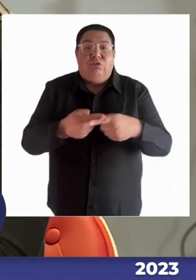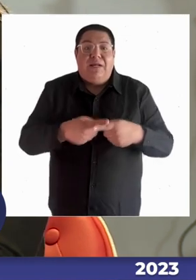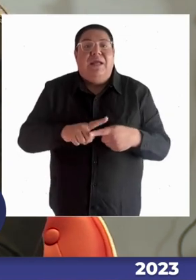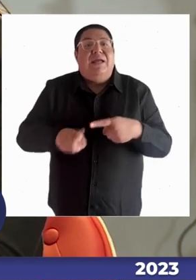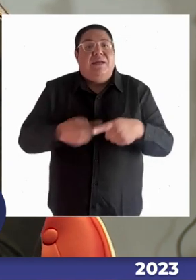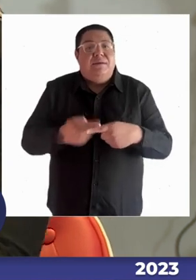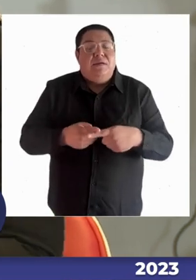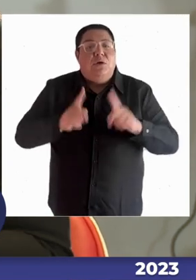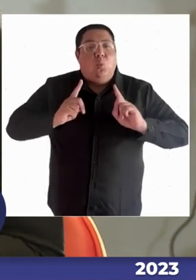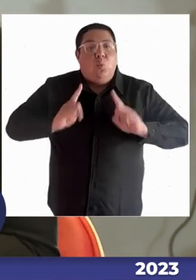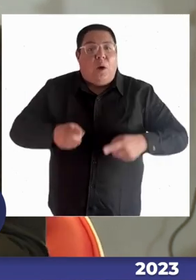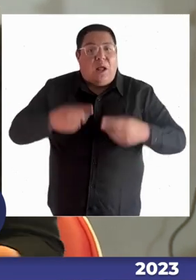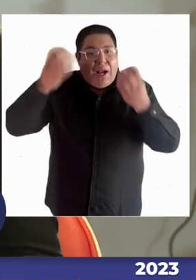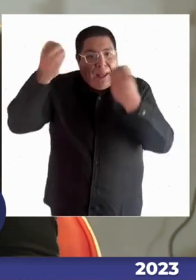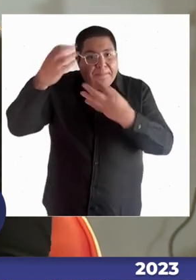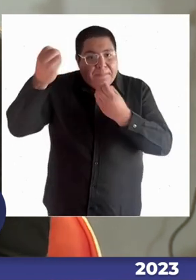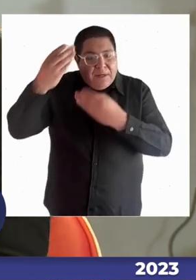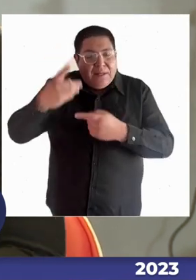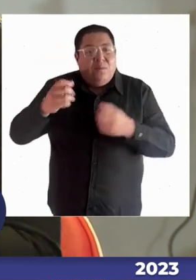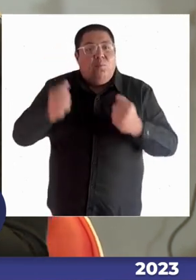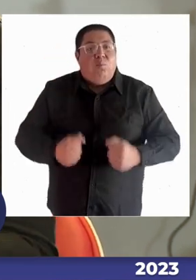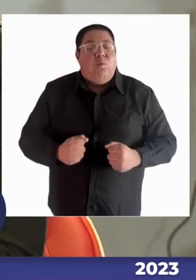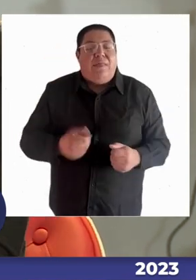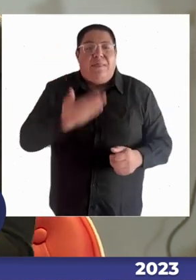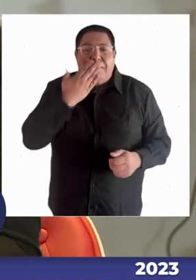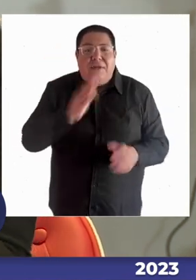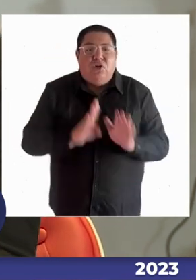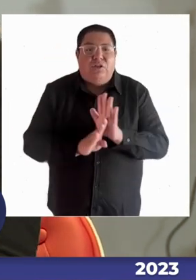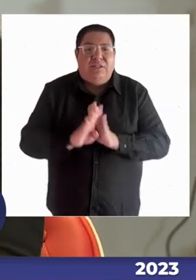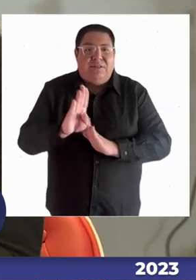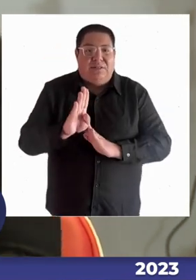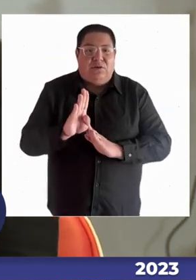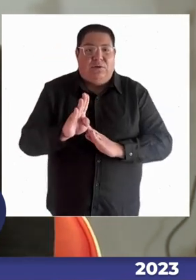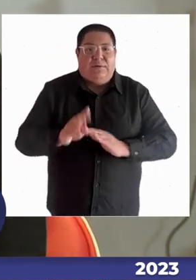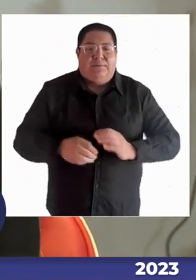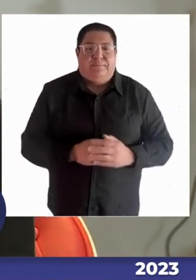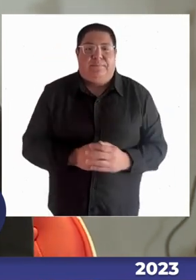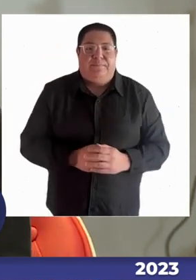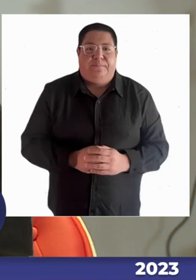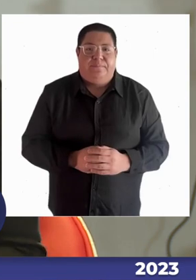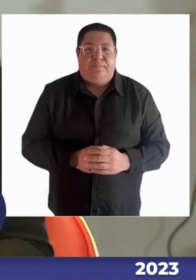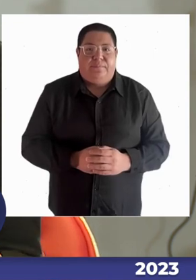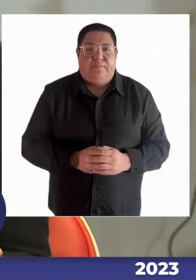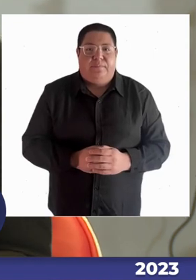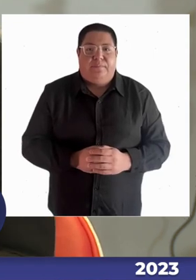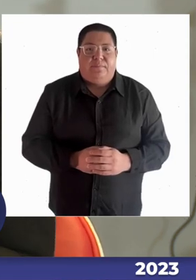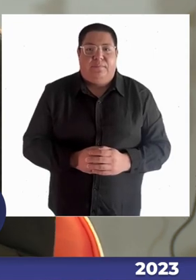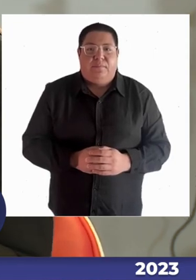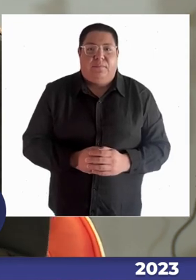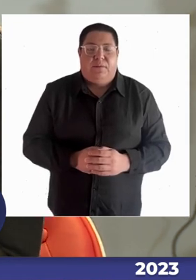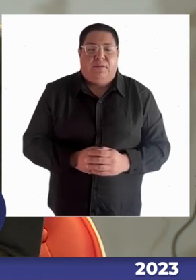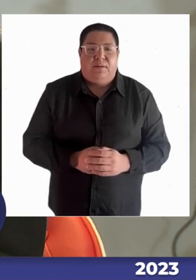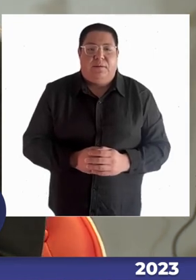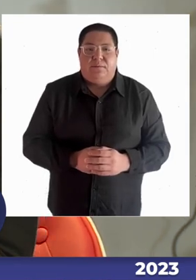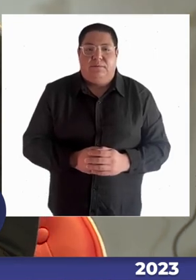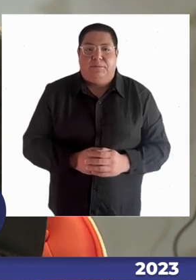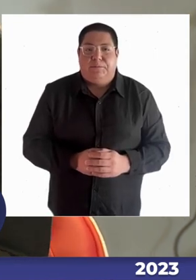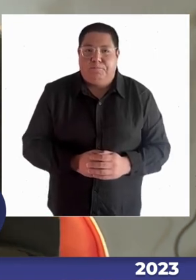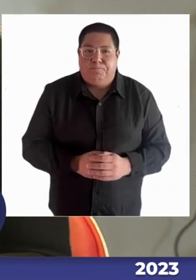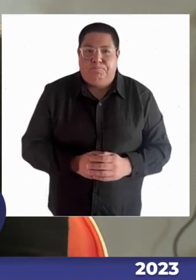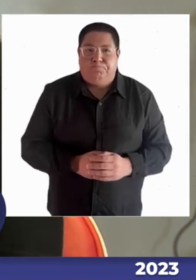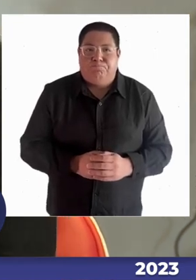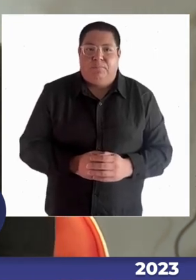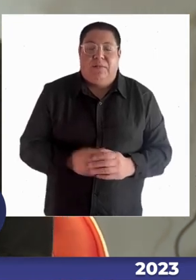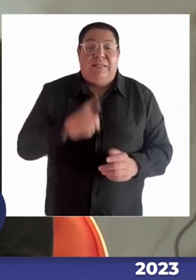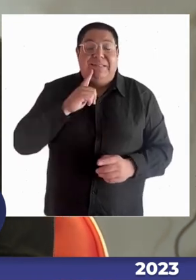que lo habilitan también a desarrollarse como un ciudadano y como una persona más en nuestro país. En el fondo es como un derecho, es